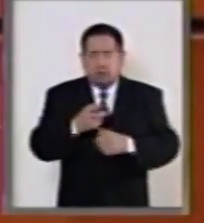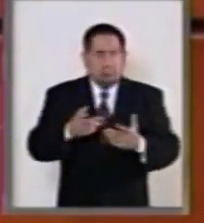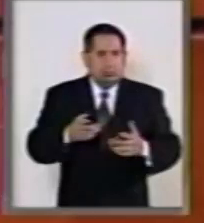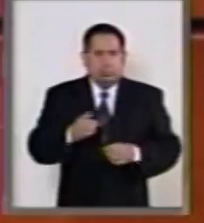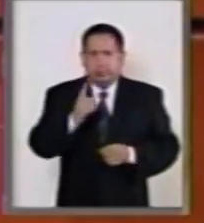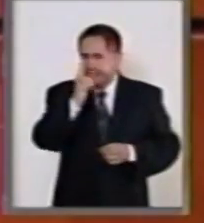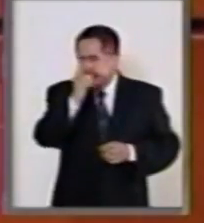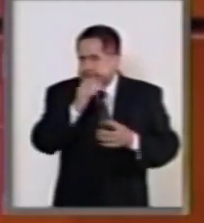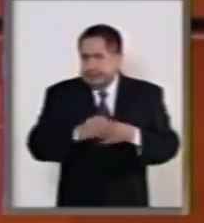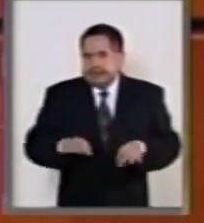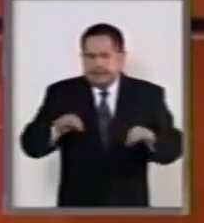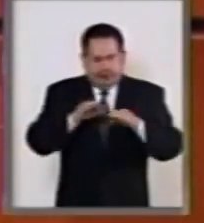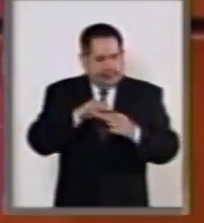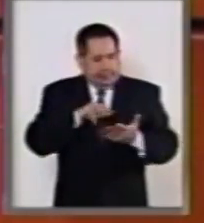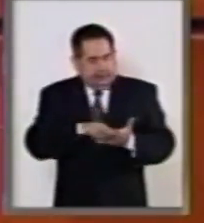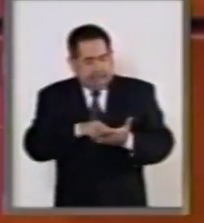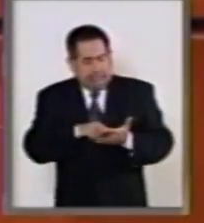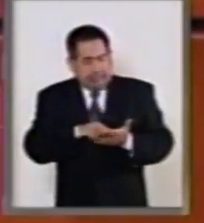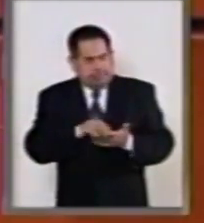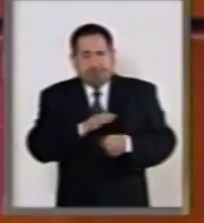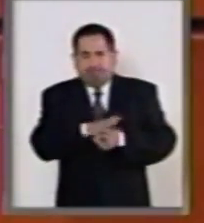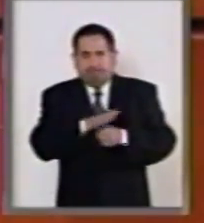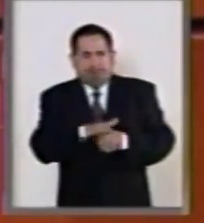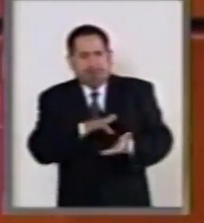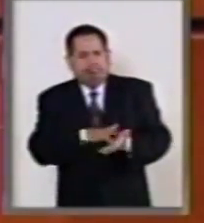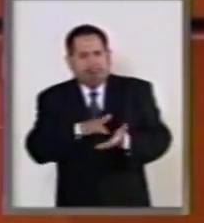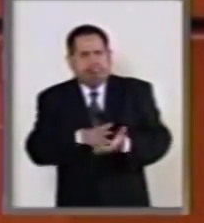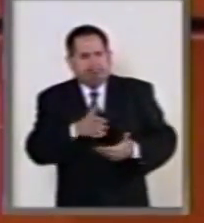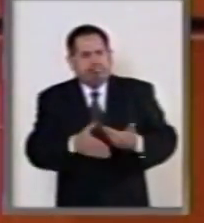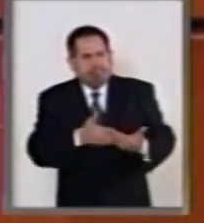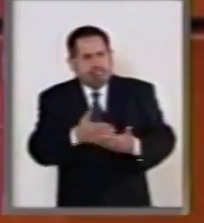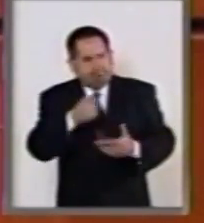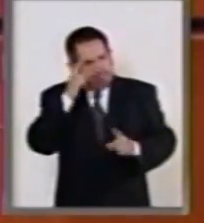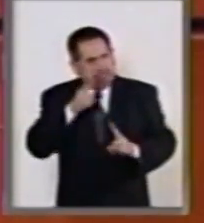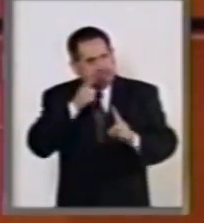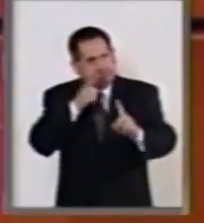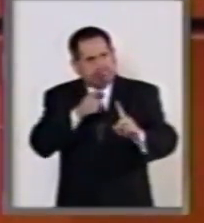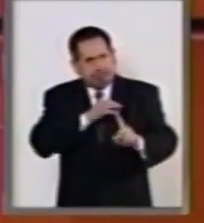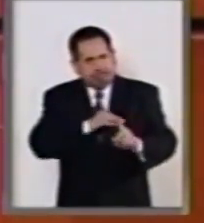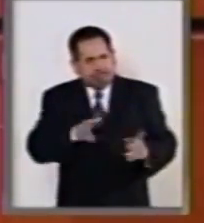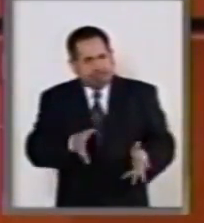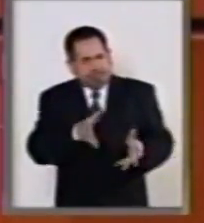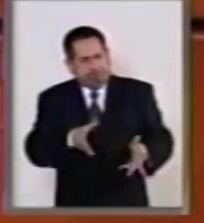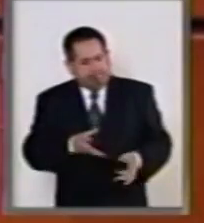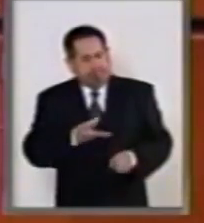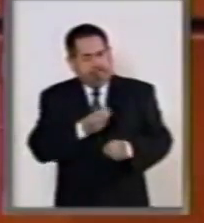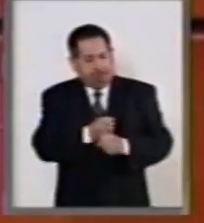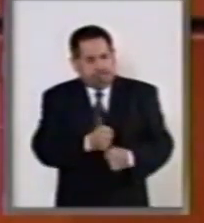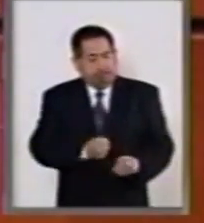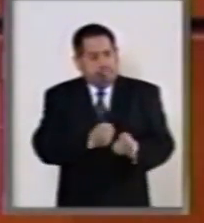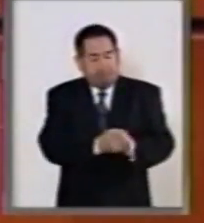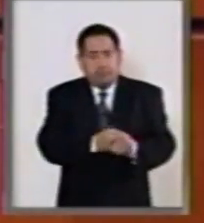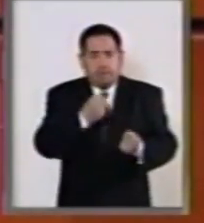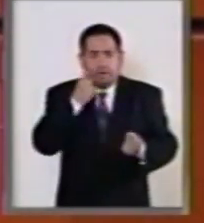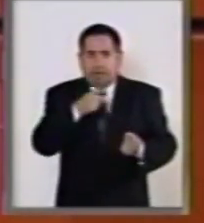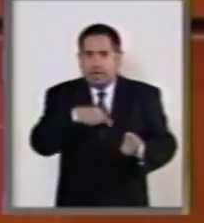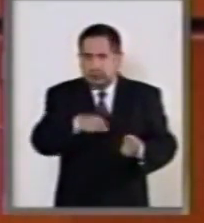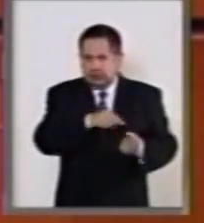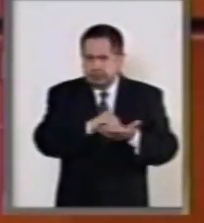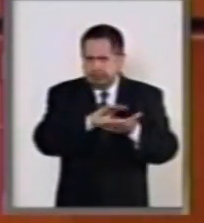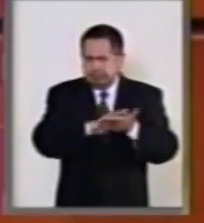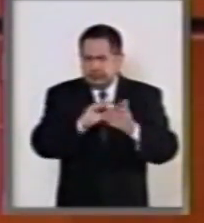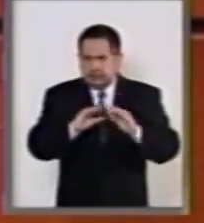importante dar viabilidad a los fines que la misma reforma definió.